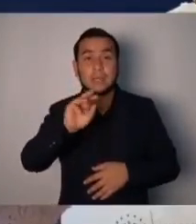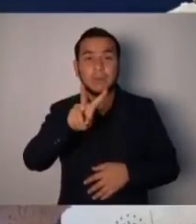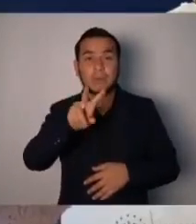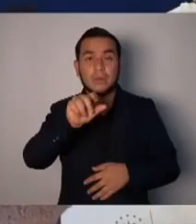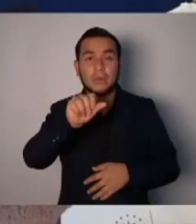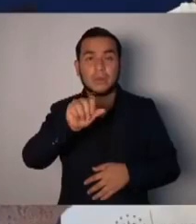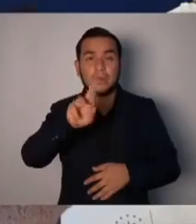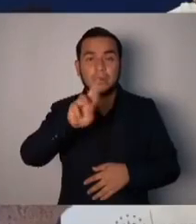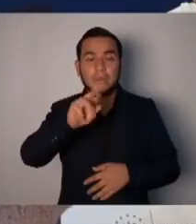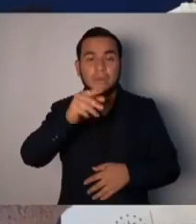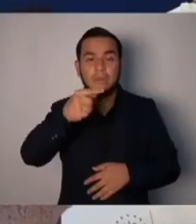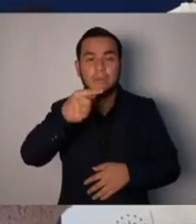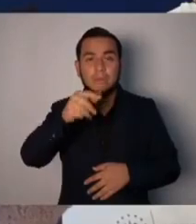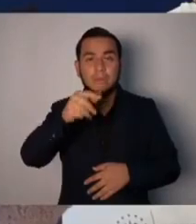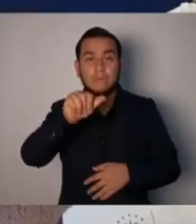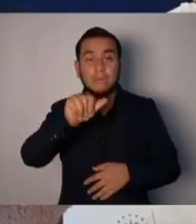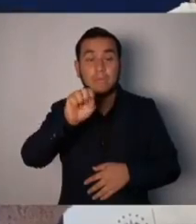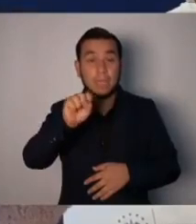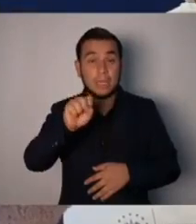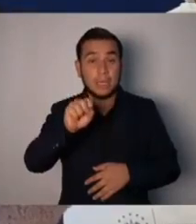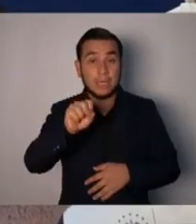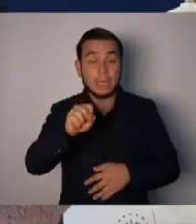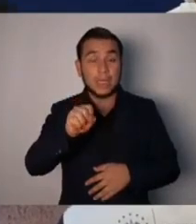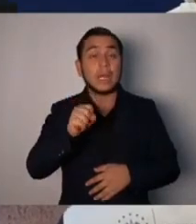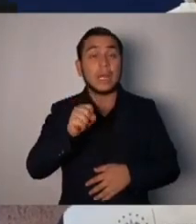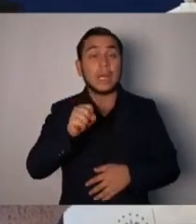no solo estaba en la Fuerza Armada, viajó a Boston.